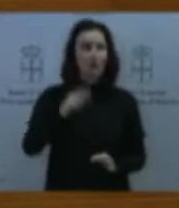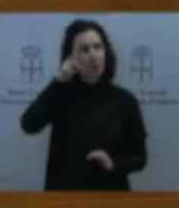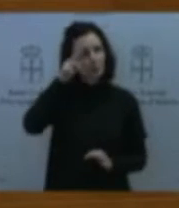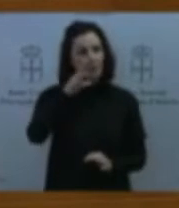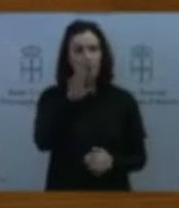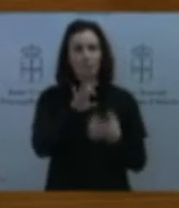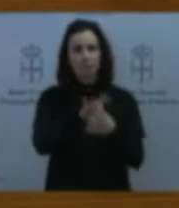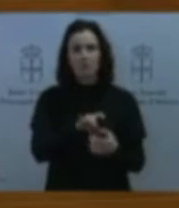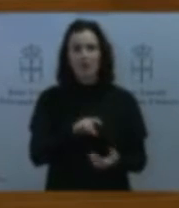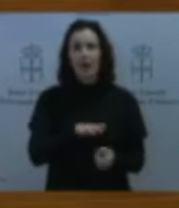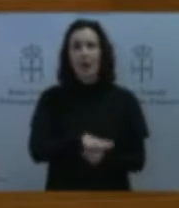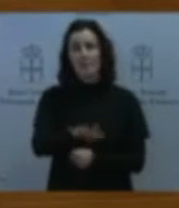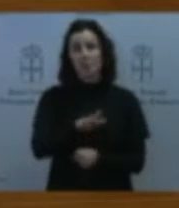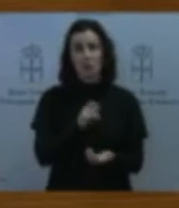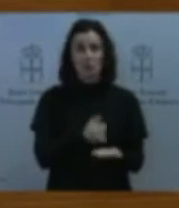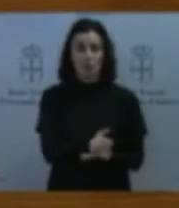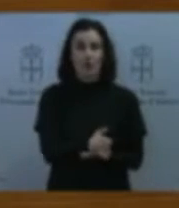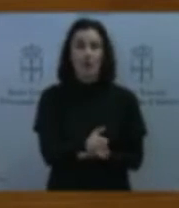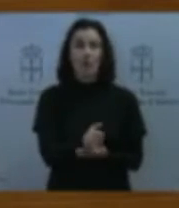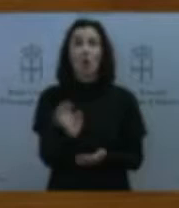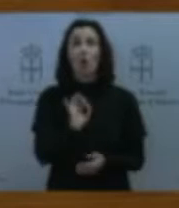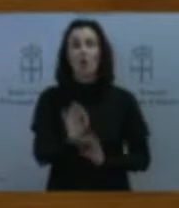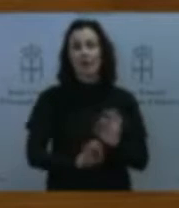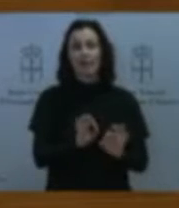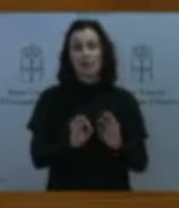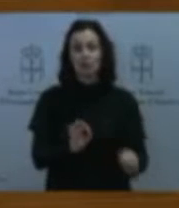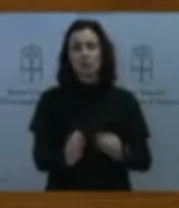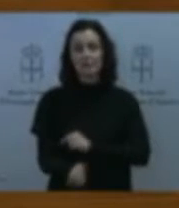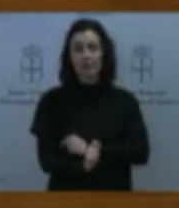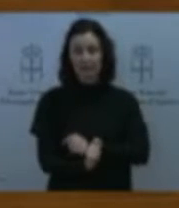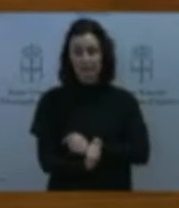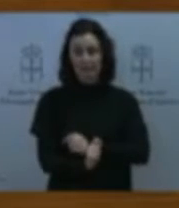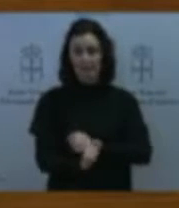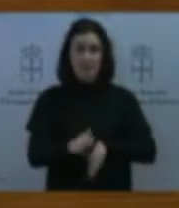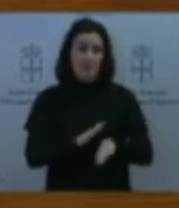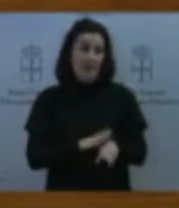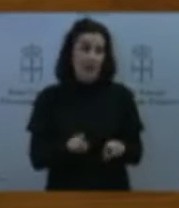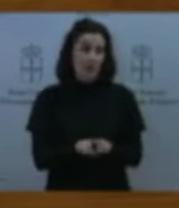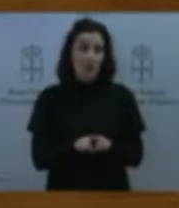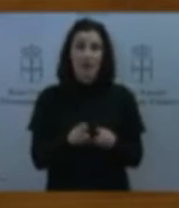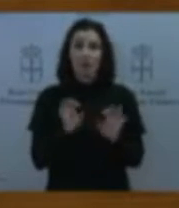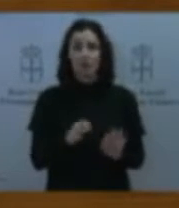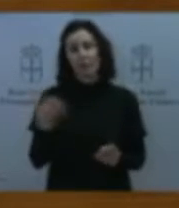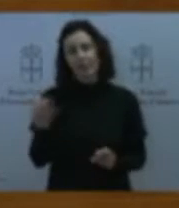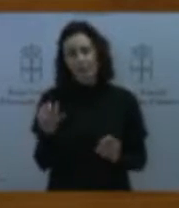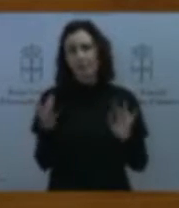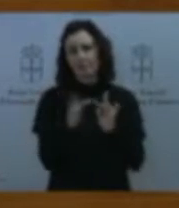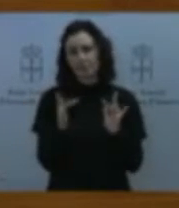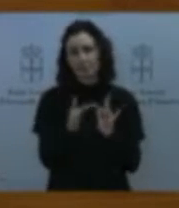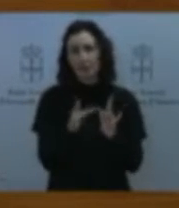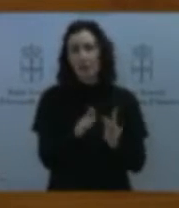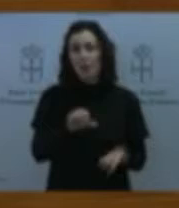organiza la estrategia con el feedback correspondiente entre la zona central de Asturias y las salas,